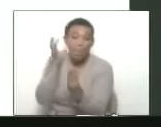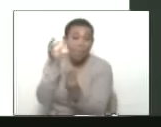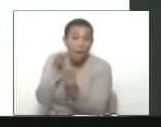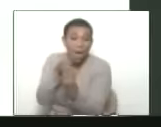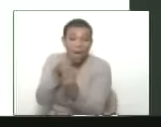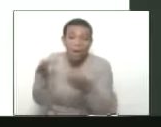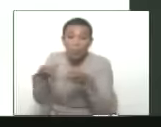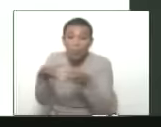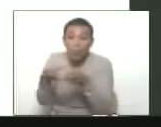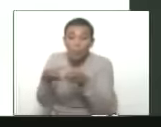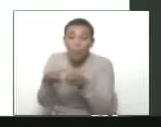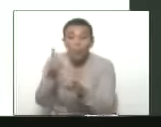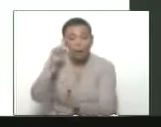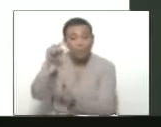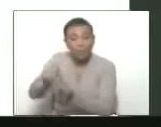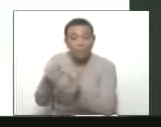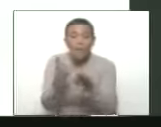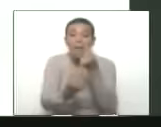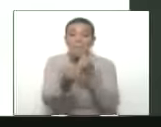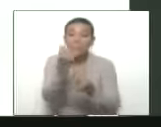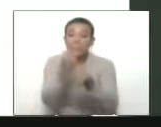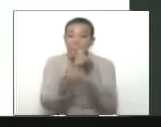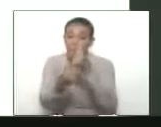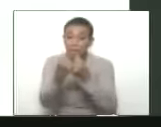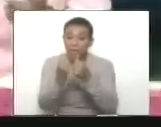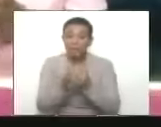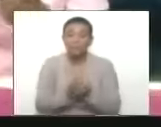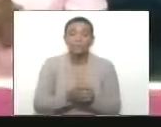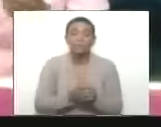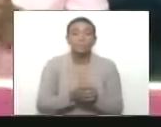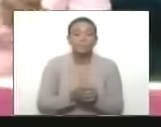Equipo, equipo, trabajo en equipo.